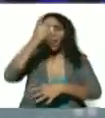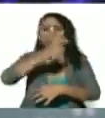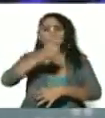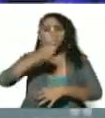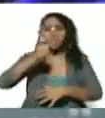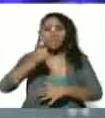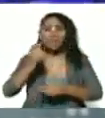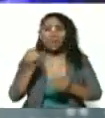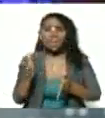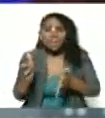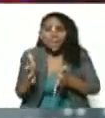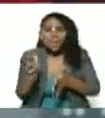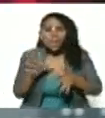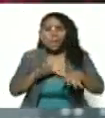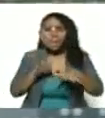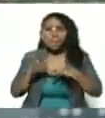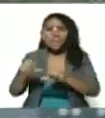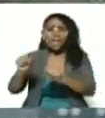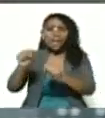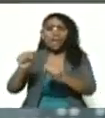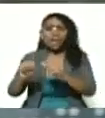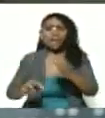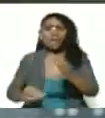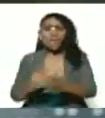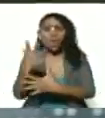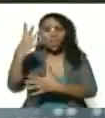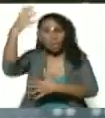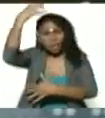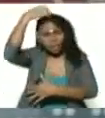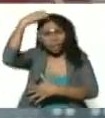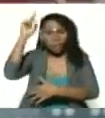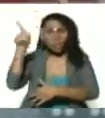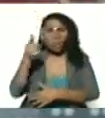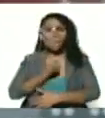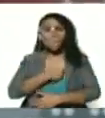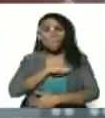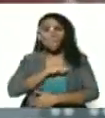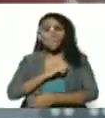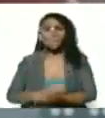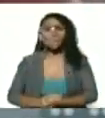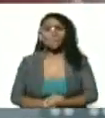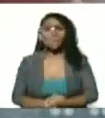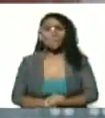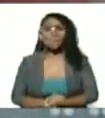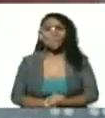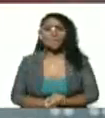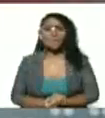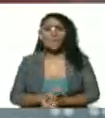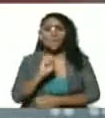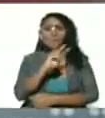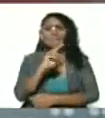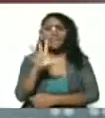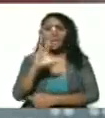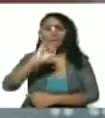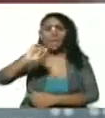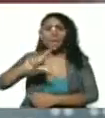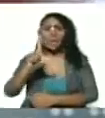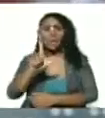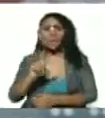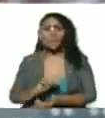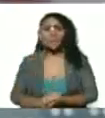imperialistas del reino de España un 25 de julio.